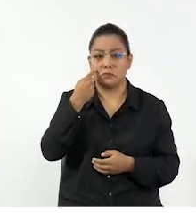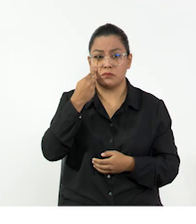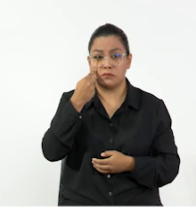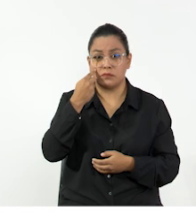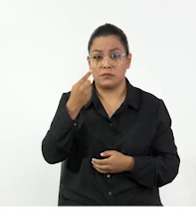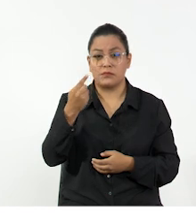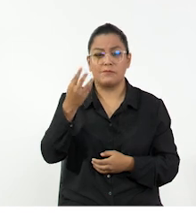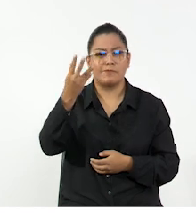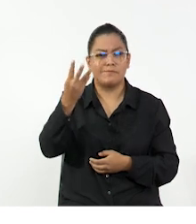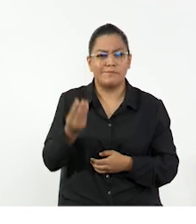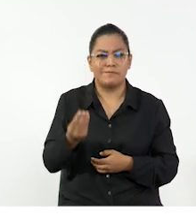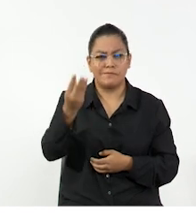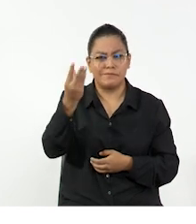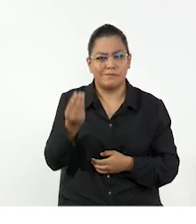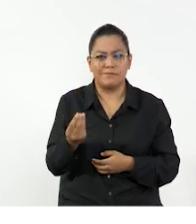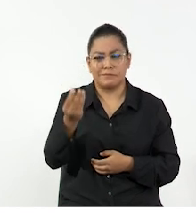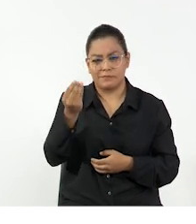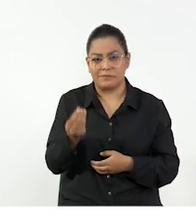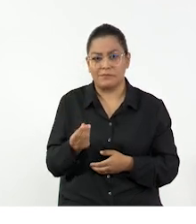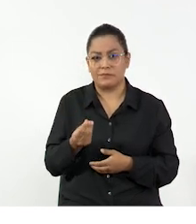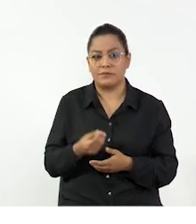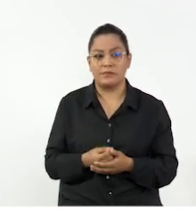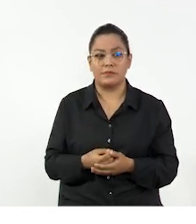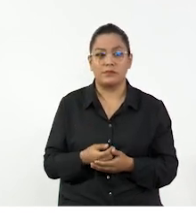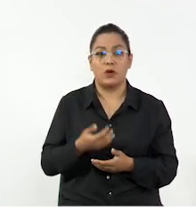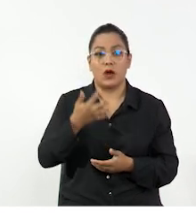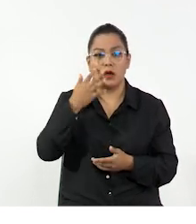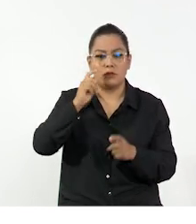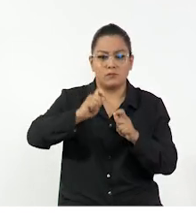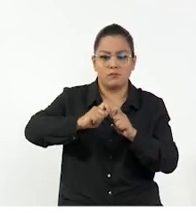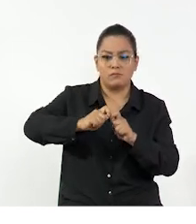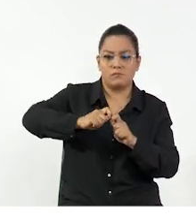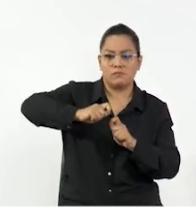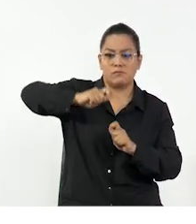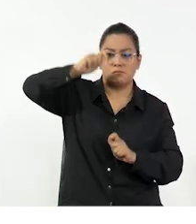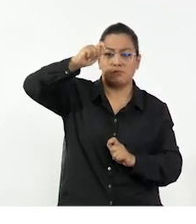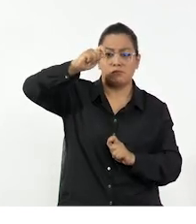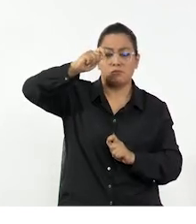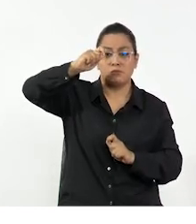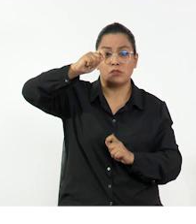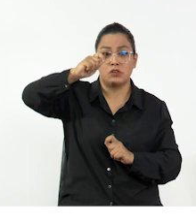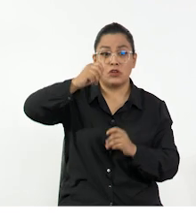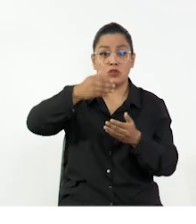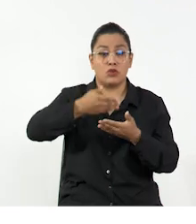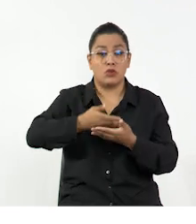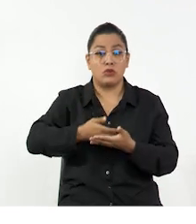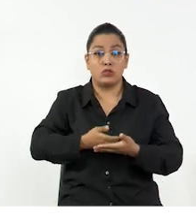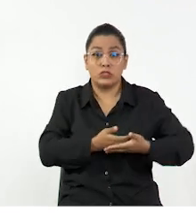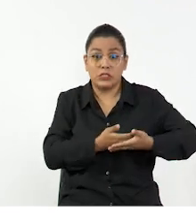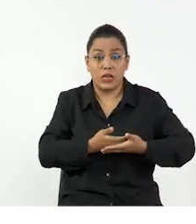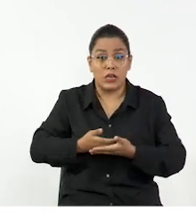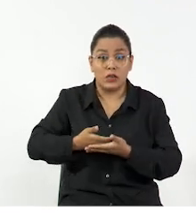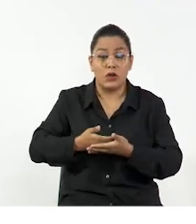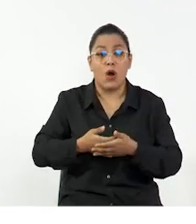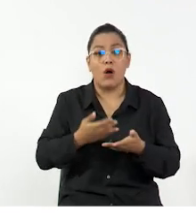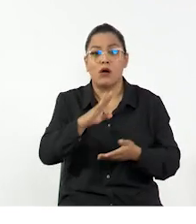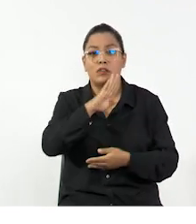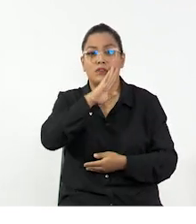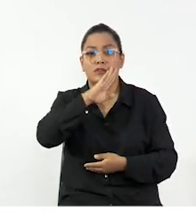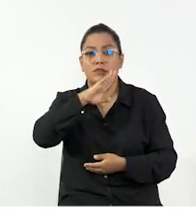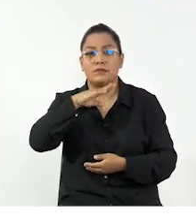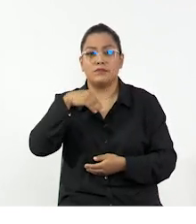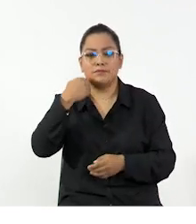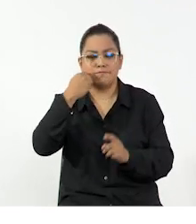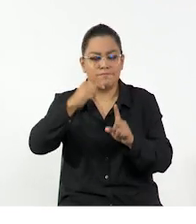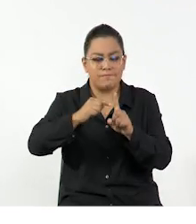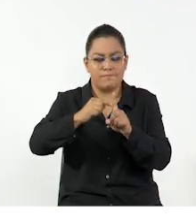Esto podemos encontrarlo en la vida cotidiana en muchos sentidos. Cuando medimos la estatura de nuestros hijos, cuando